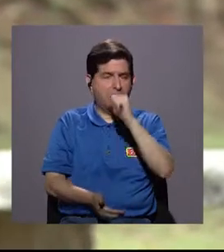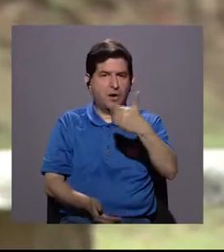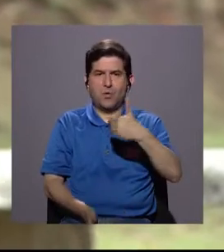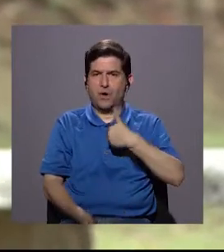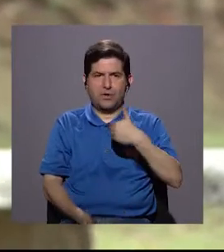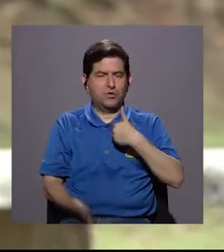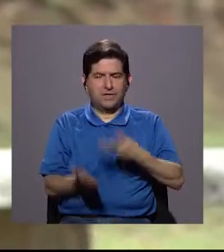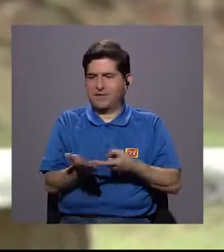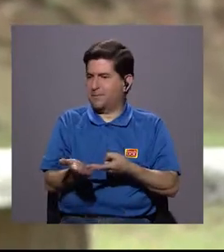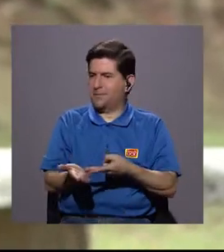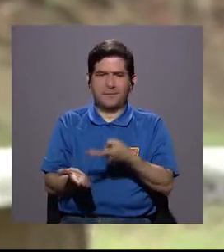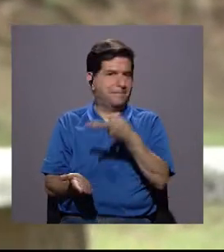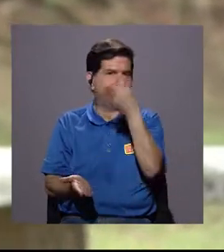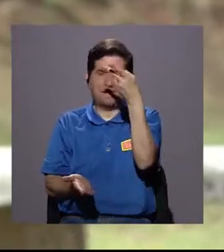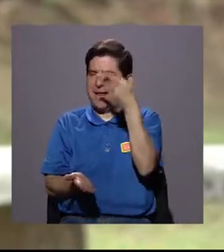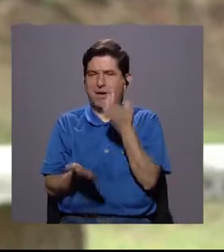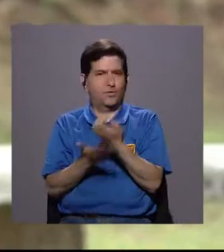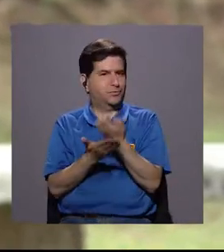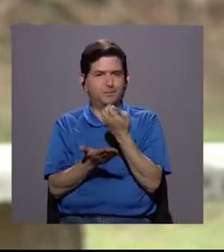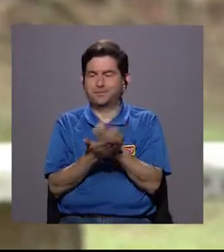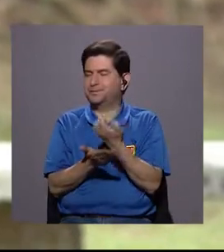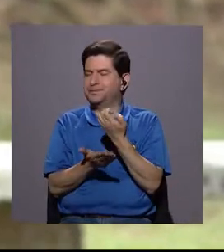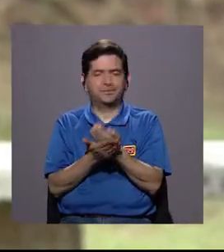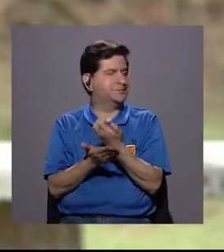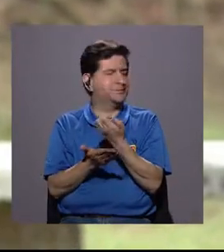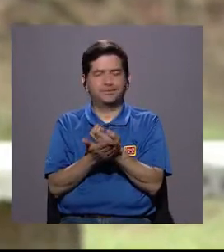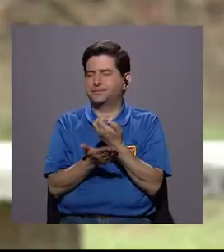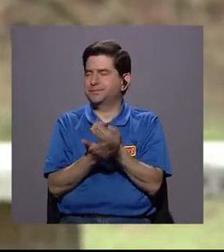no tiene un valor económico,